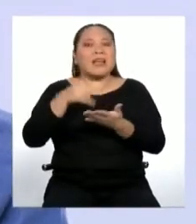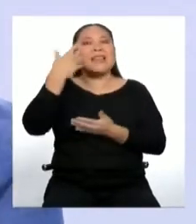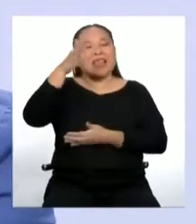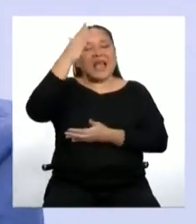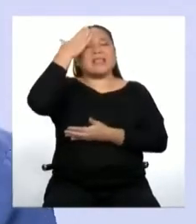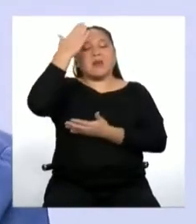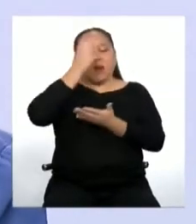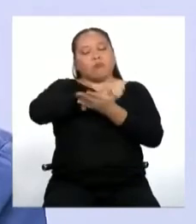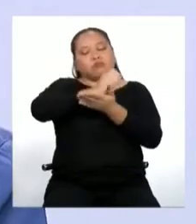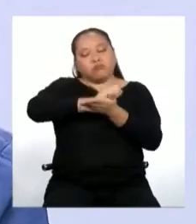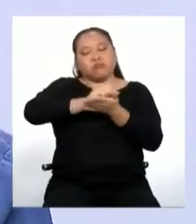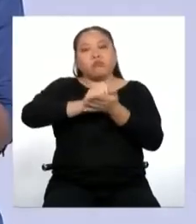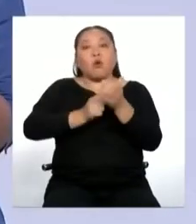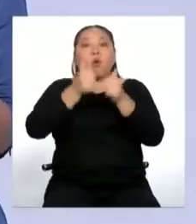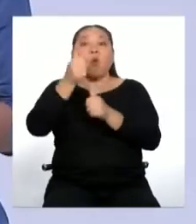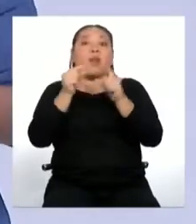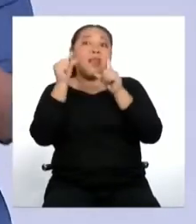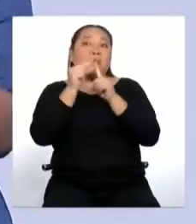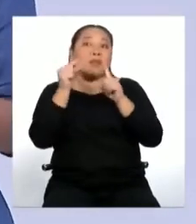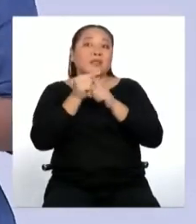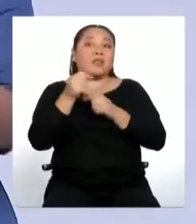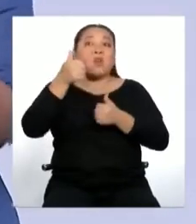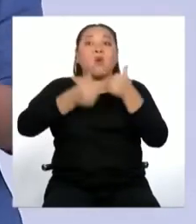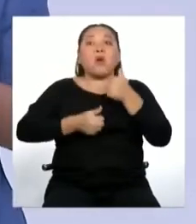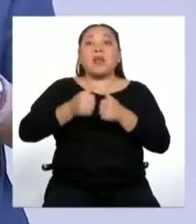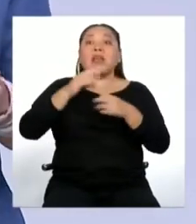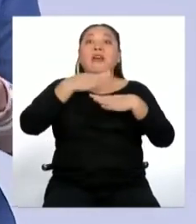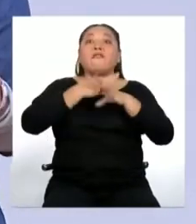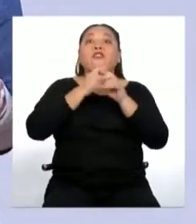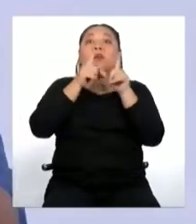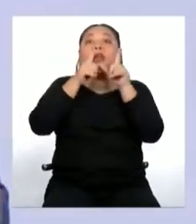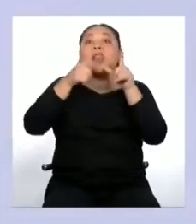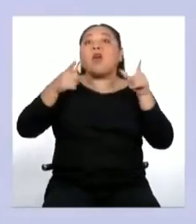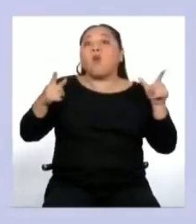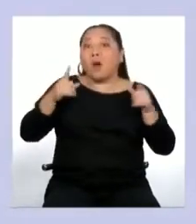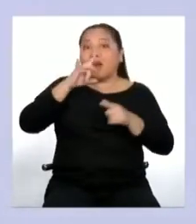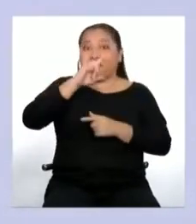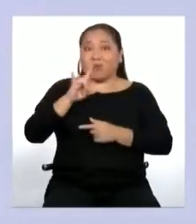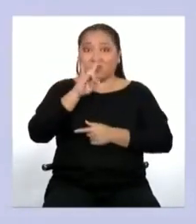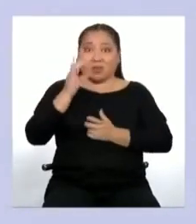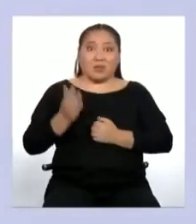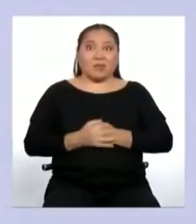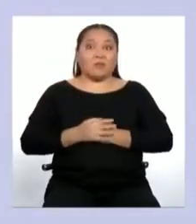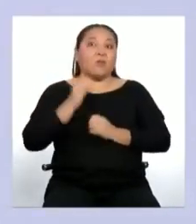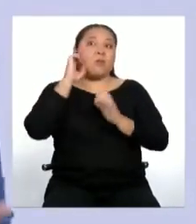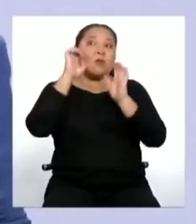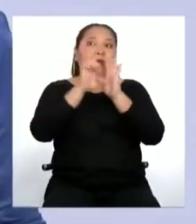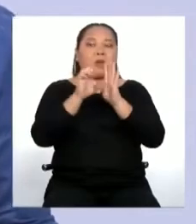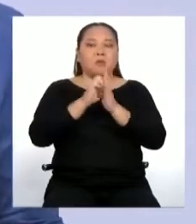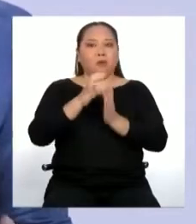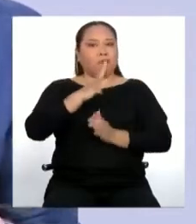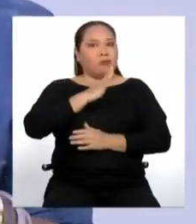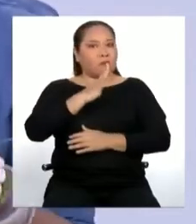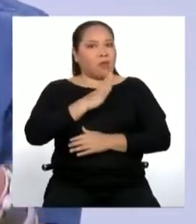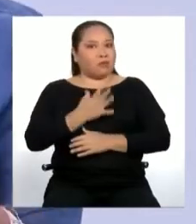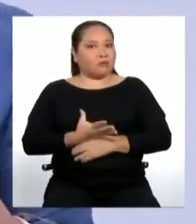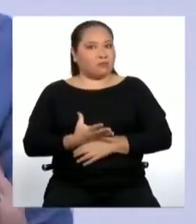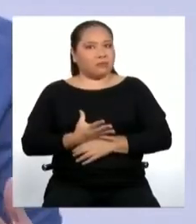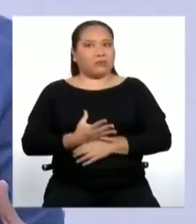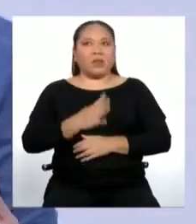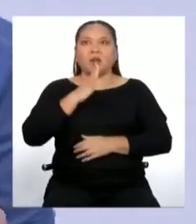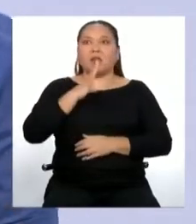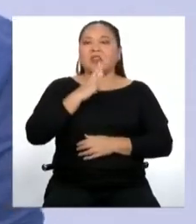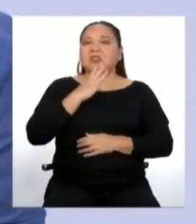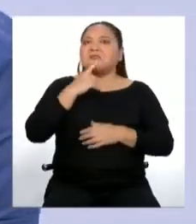el texto, con qué palabras y qué tipo de lenguaje utilizaremos. Por ejemplo, un lenguaje formal, un lenguaje